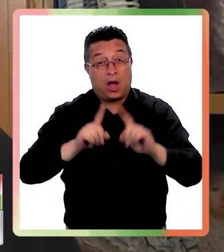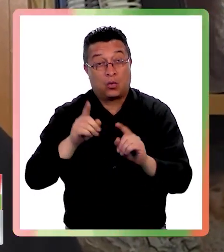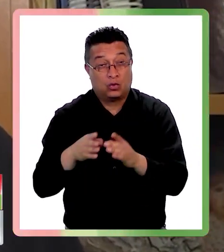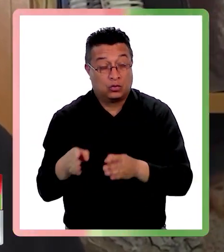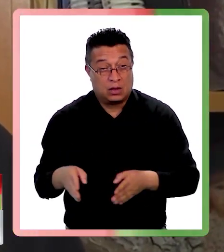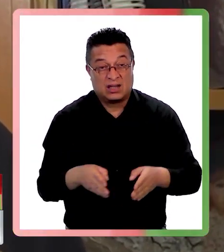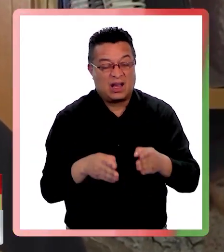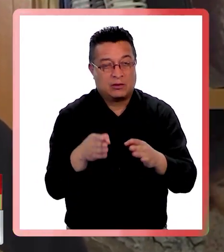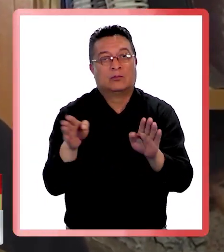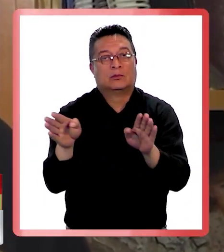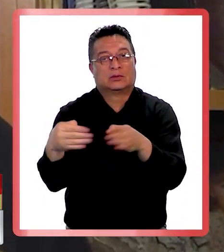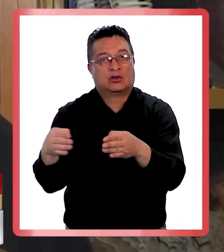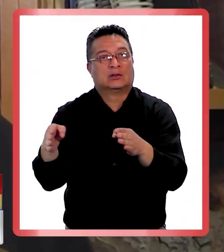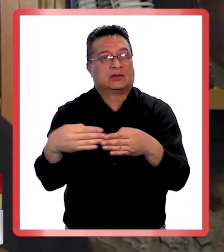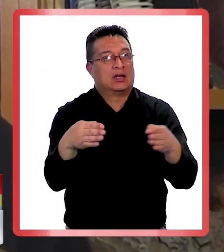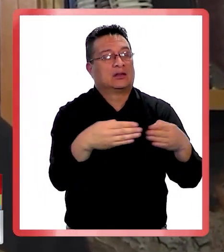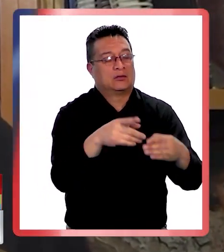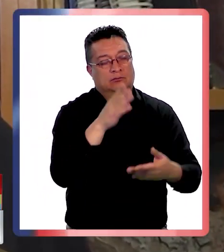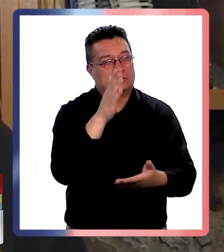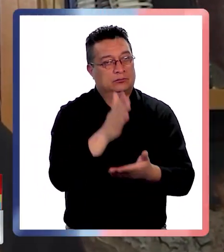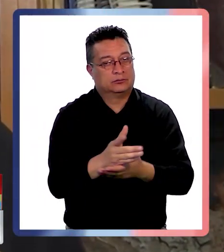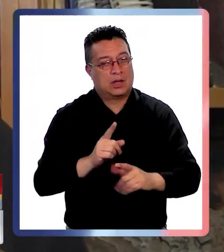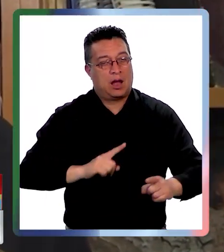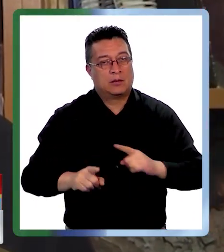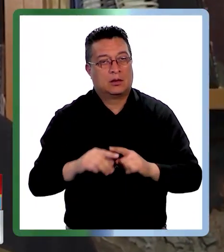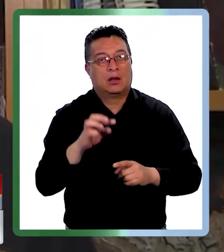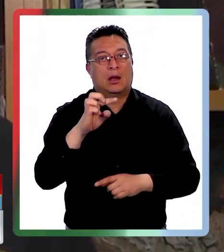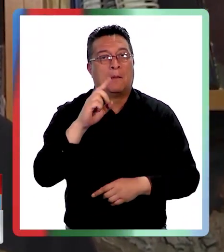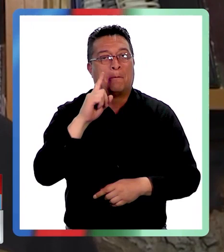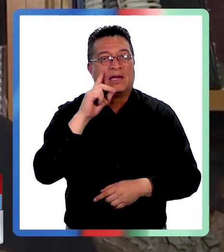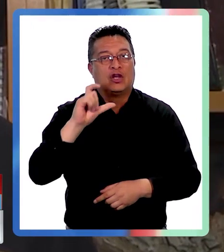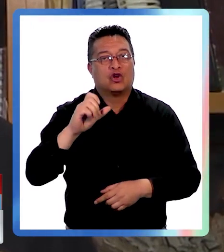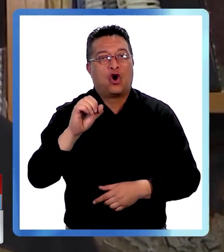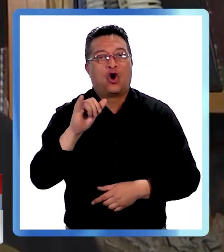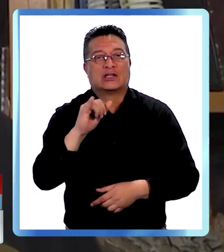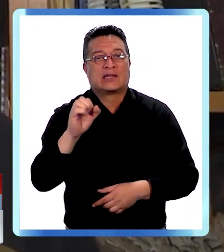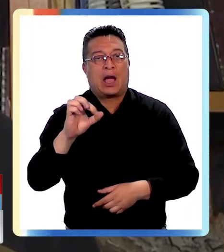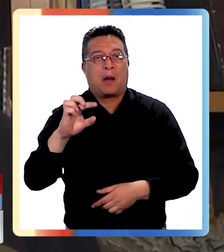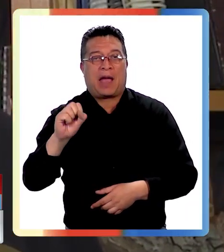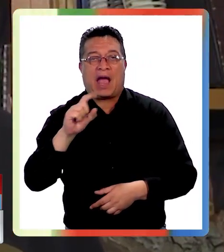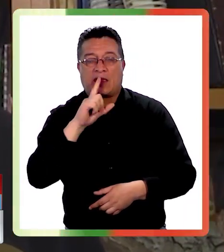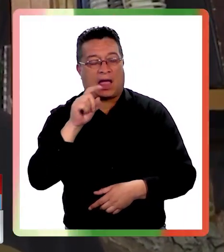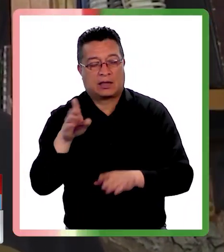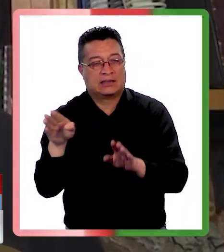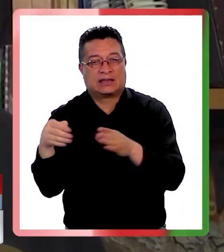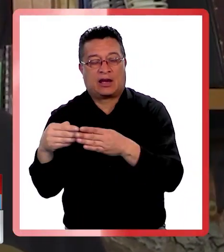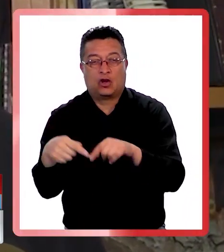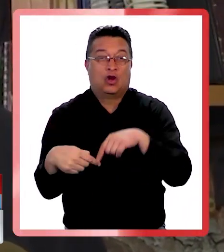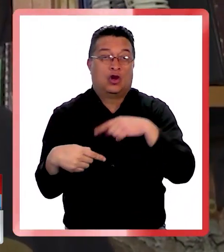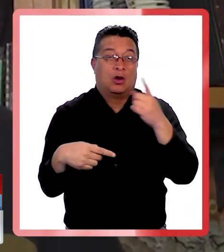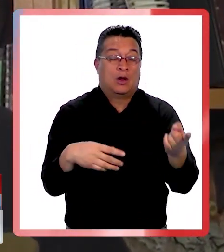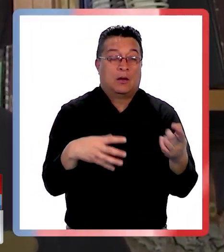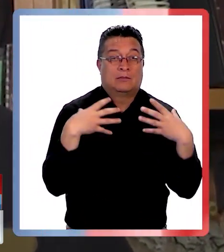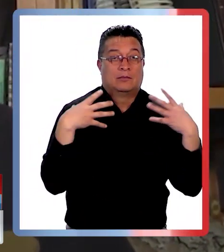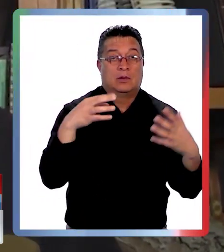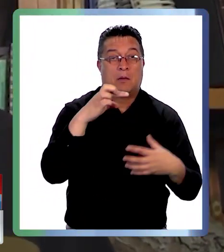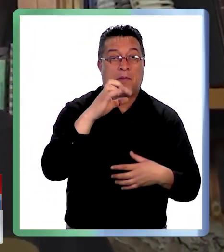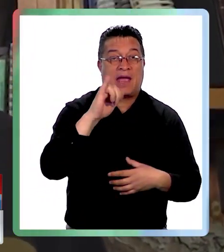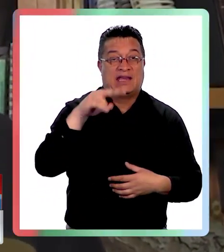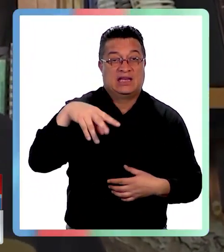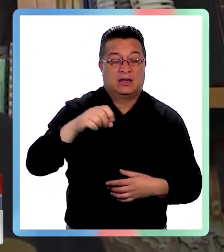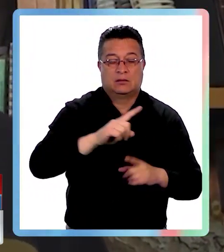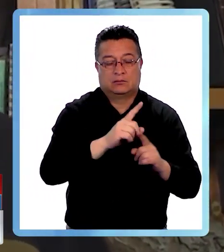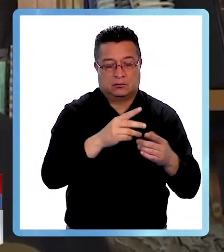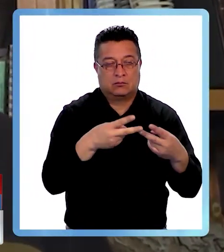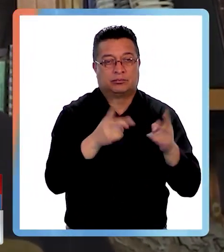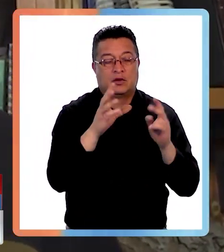que se van a cerrar también por medida administrativa como el sendero Pingo Zapata etc. Pero lo que es el macizo Paine en particular todo lo que